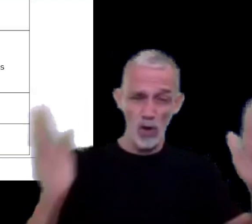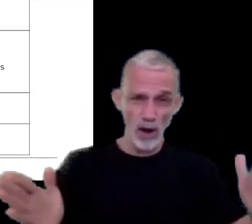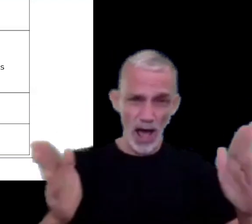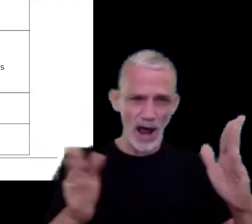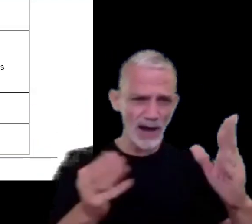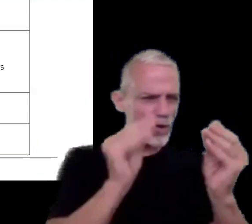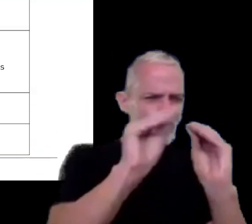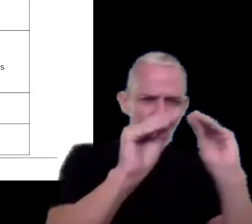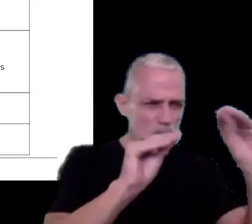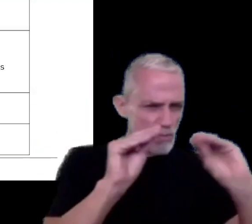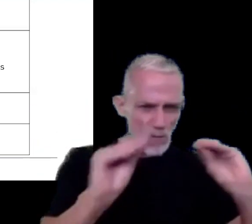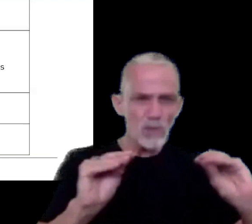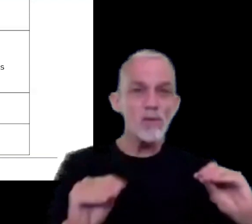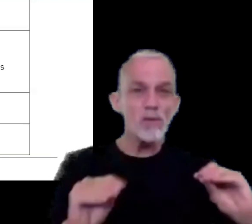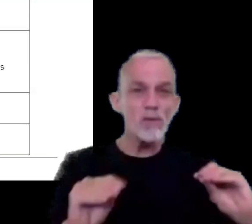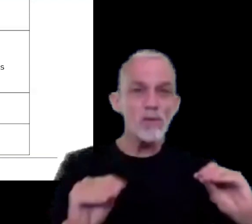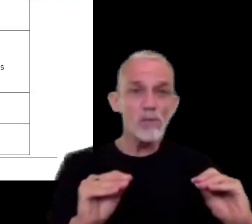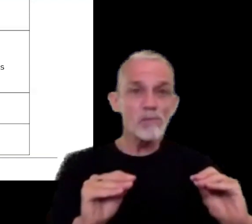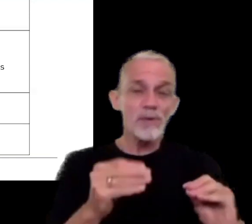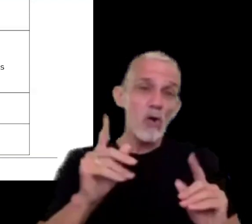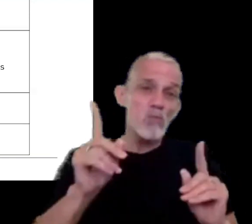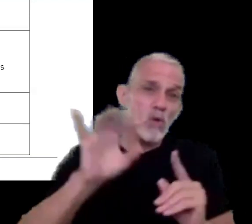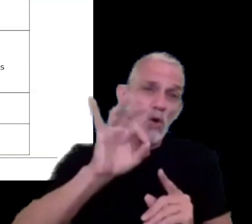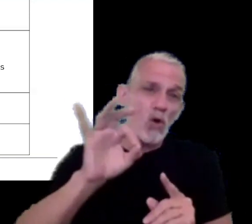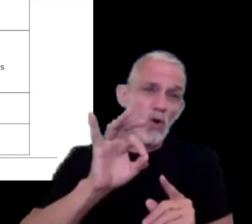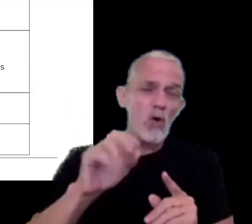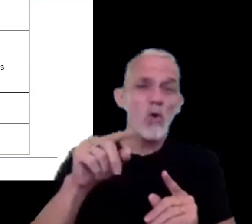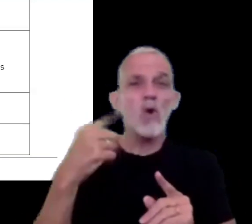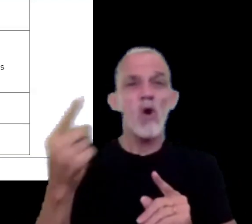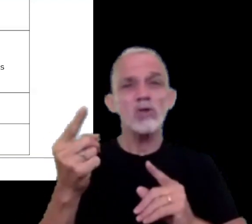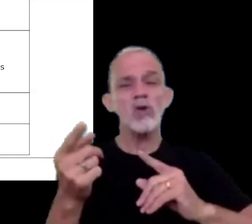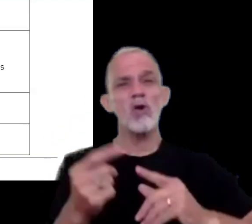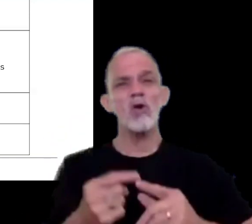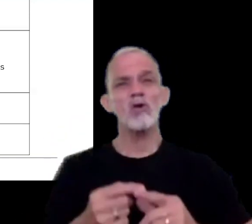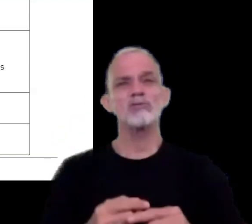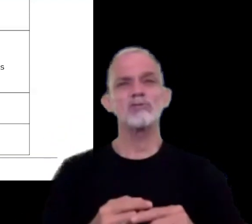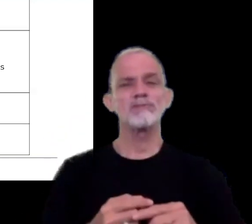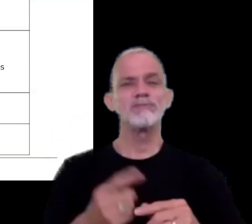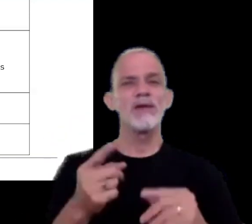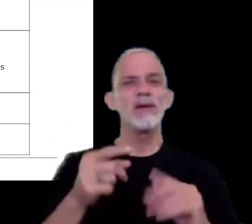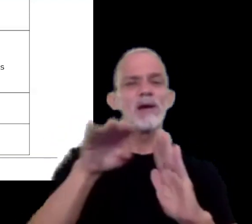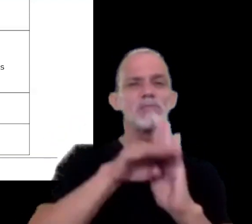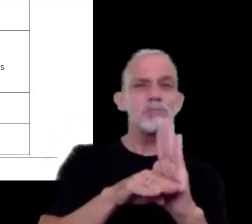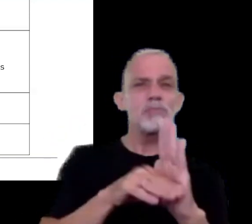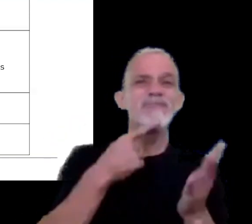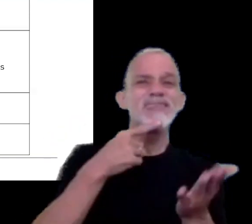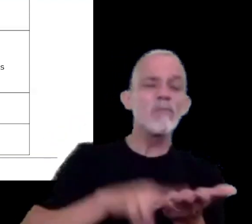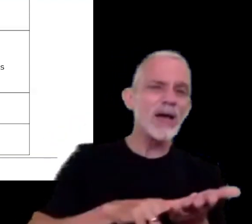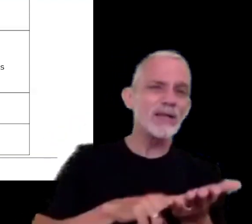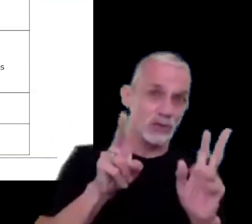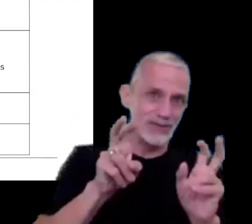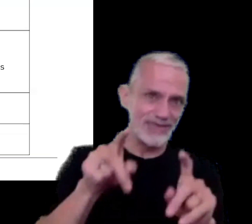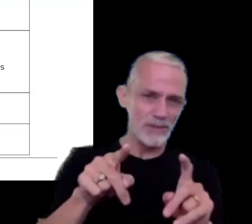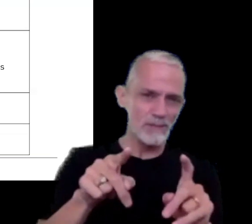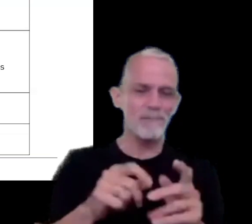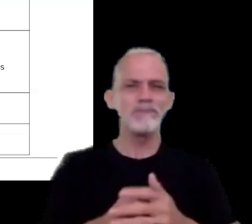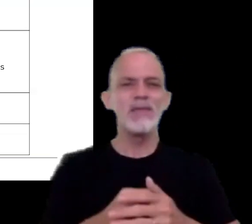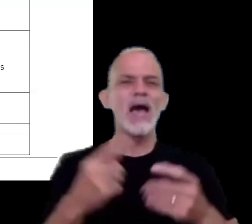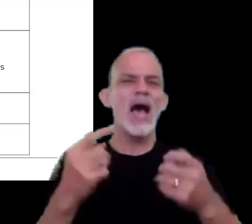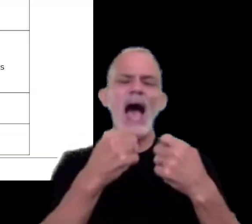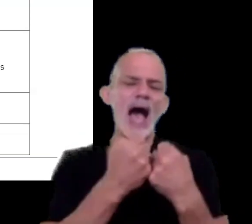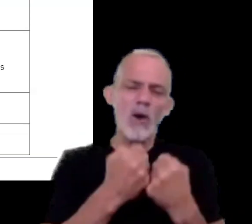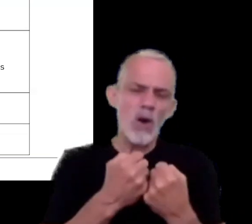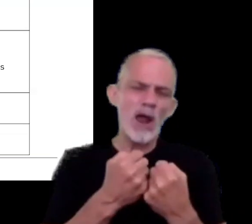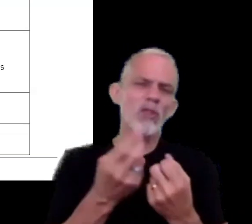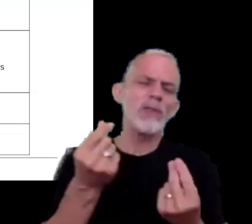así como también cualquier tipo de regulación fiscal ya sea acuerdos anticipados de